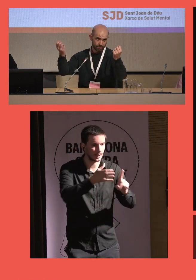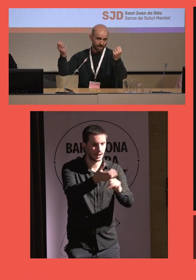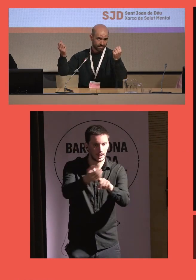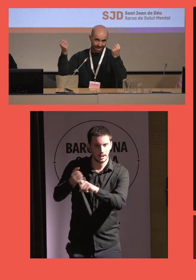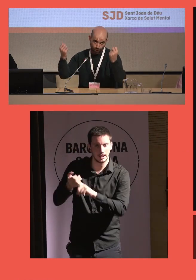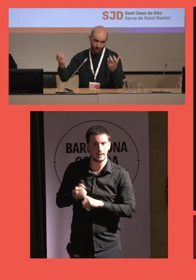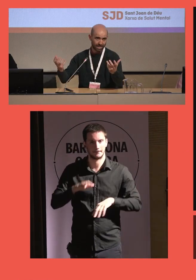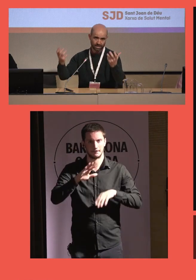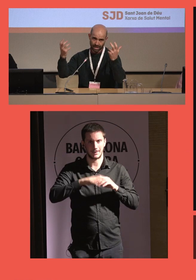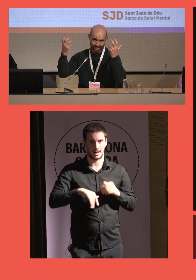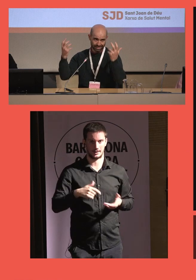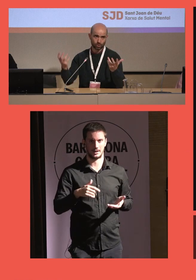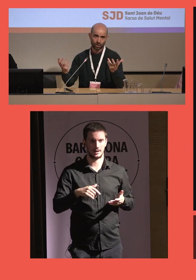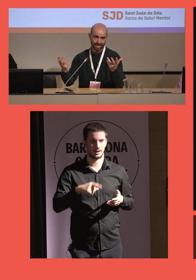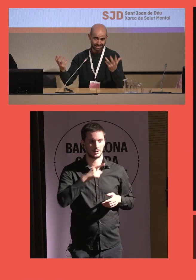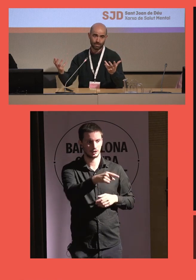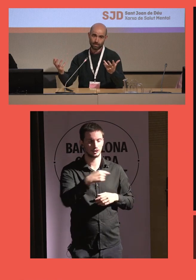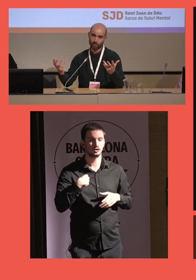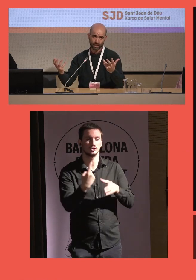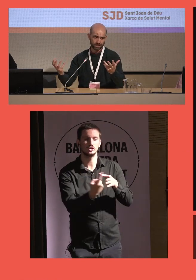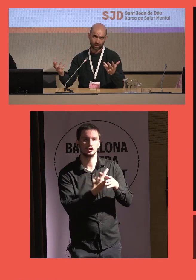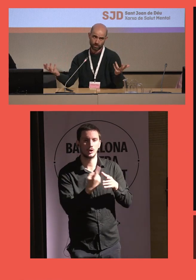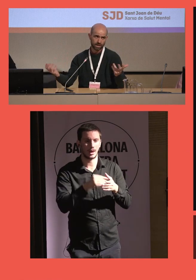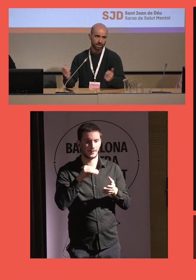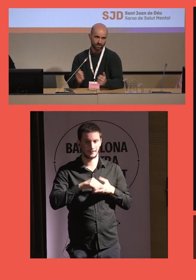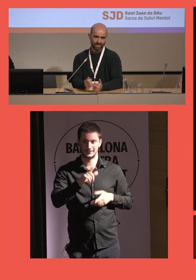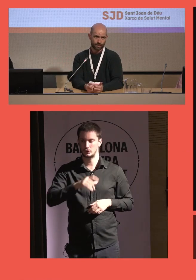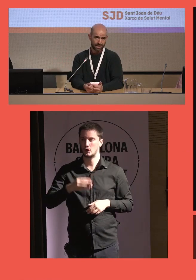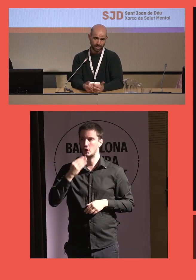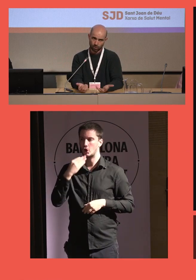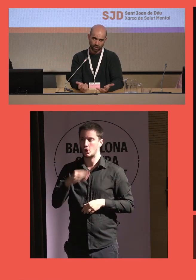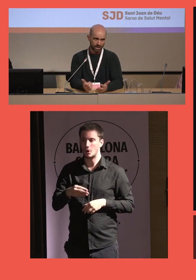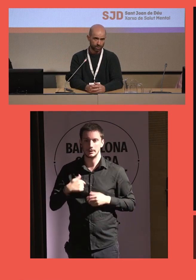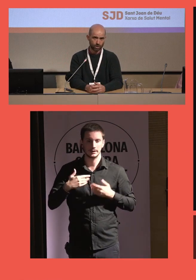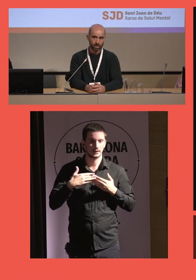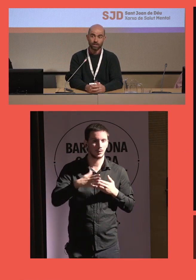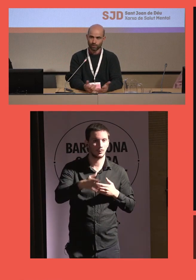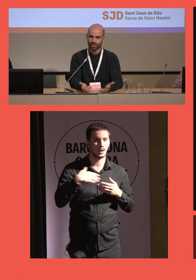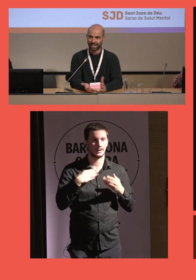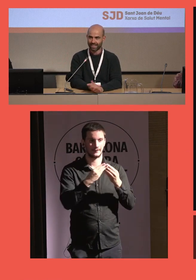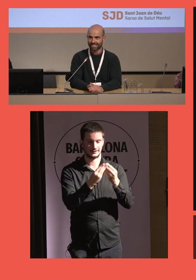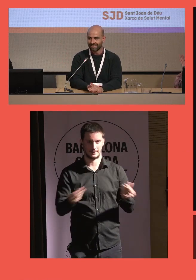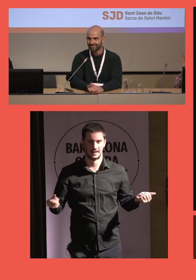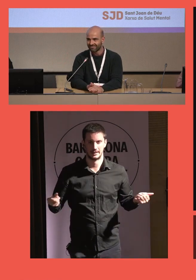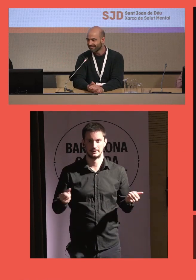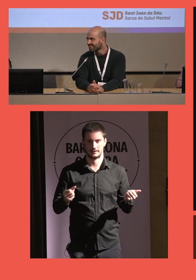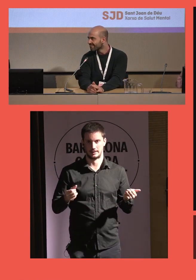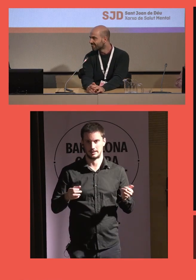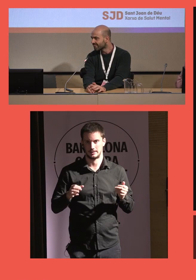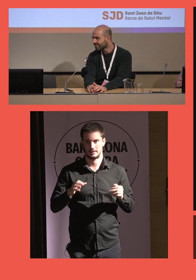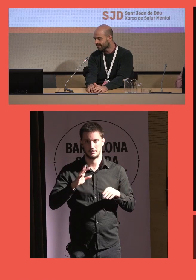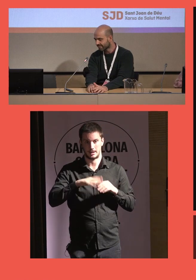capaces de ayudarles a que esta soledad que también vemos en gente joven desaparezca o se atenúe muchísimas gracias